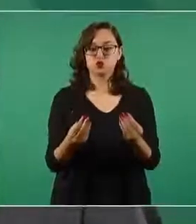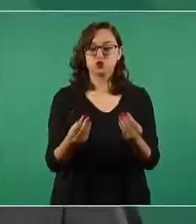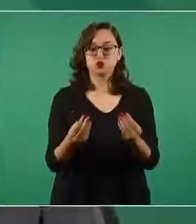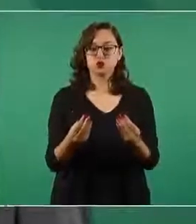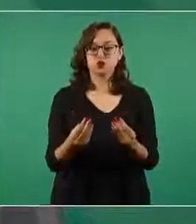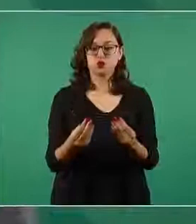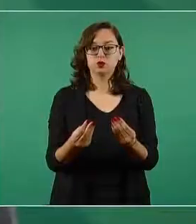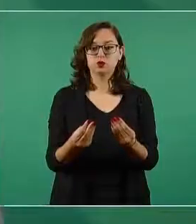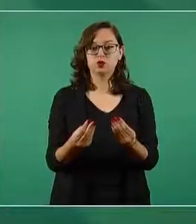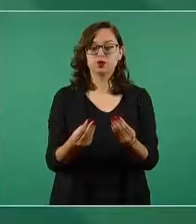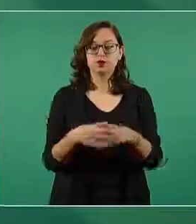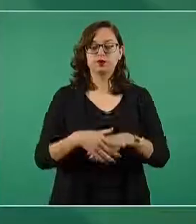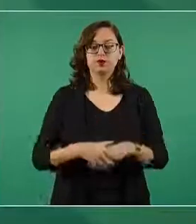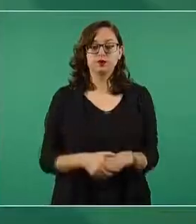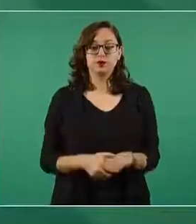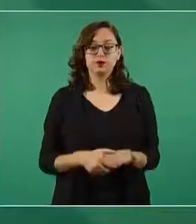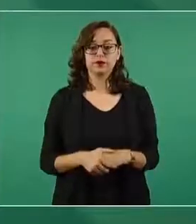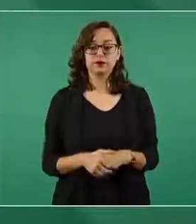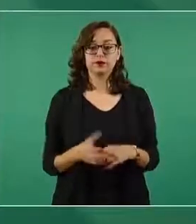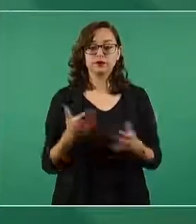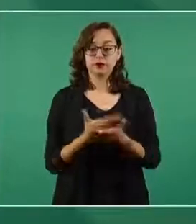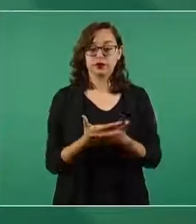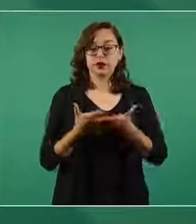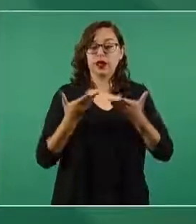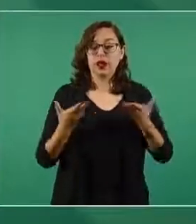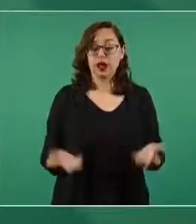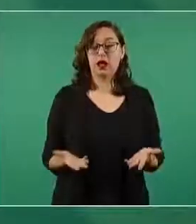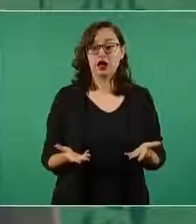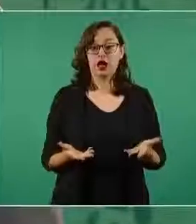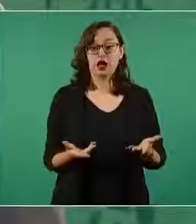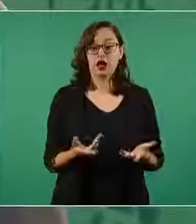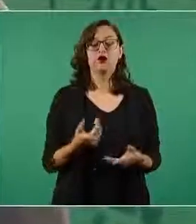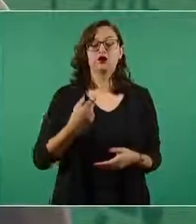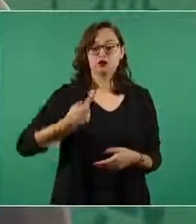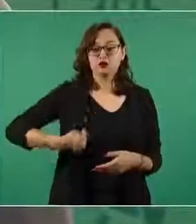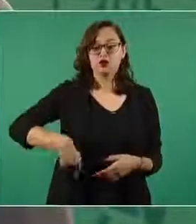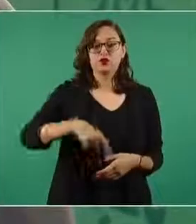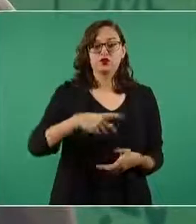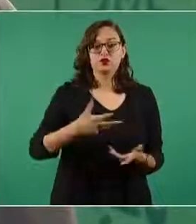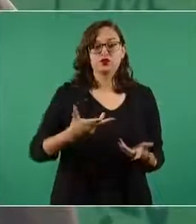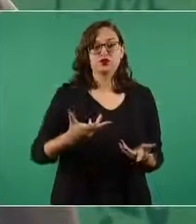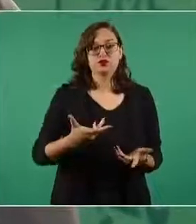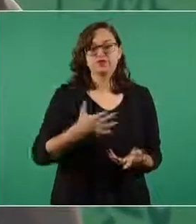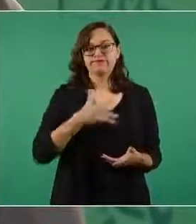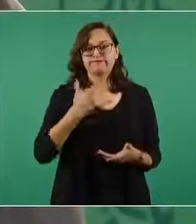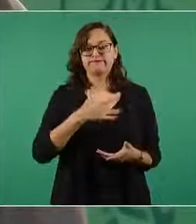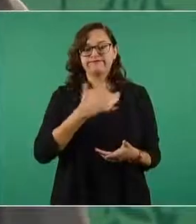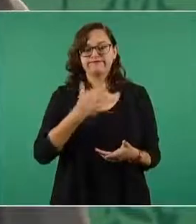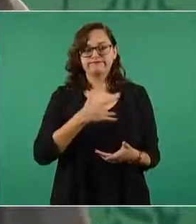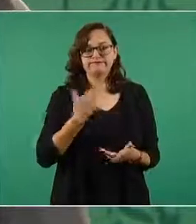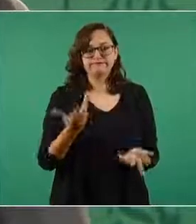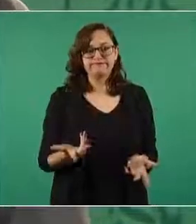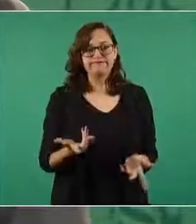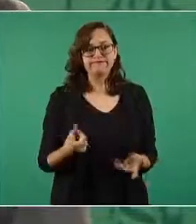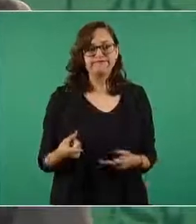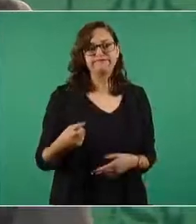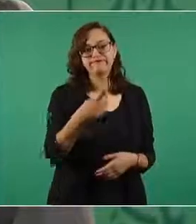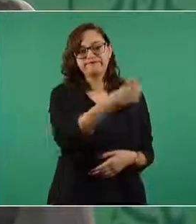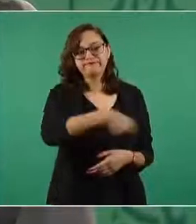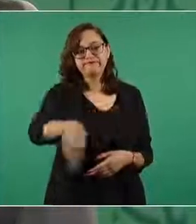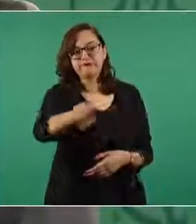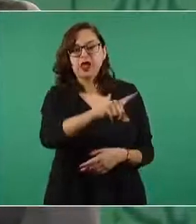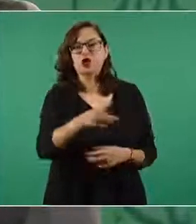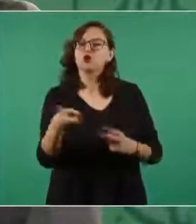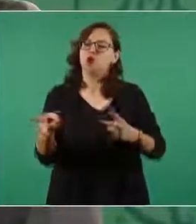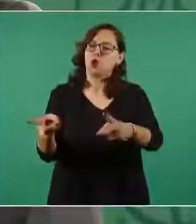llevar a cabo el atraco, el saqueo, los robos